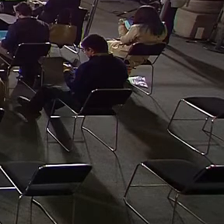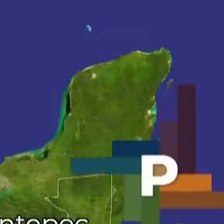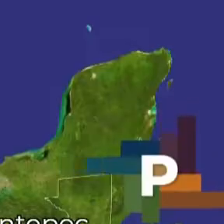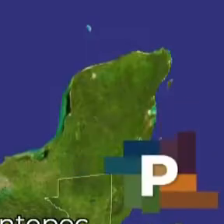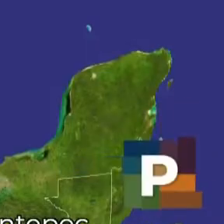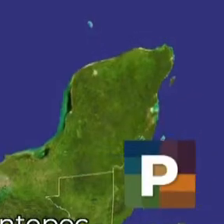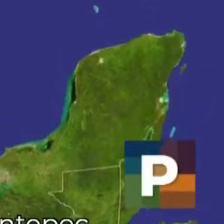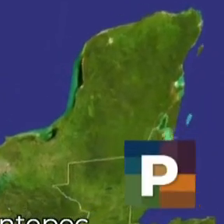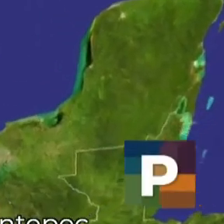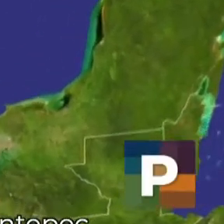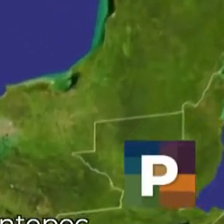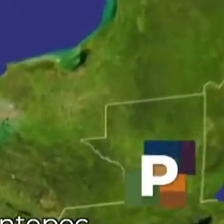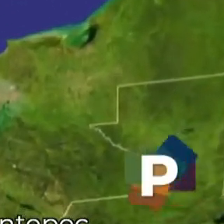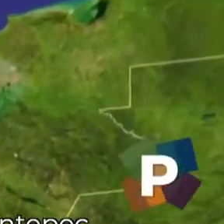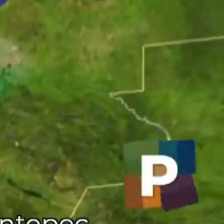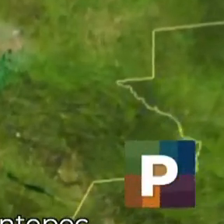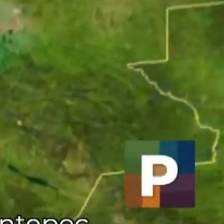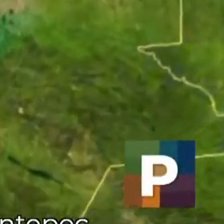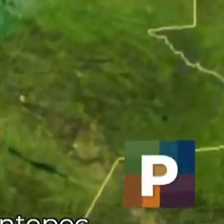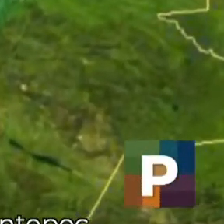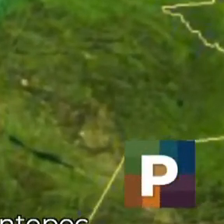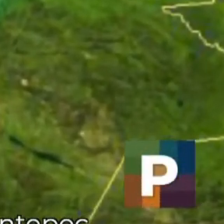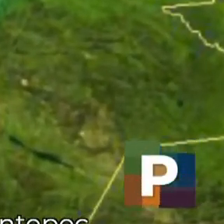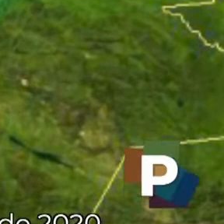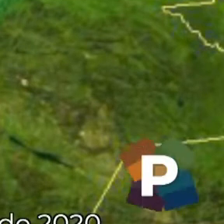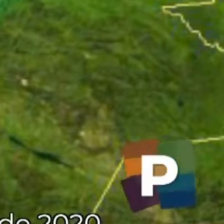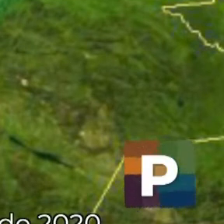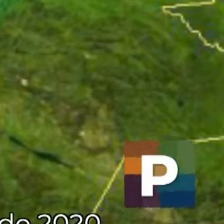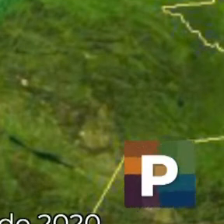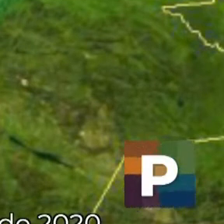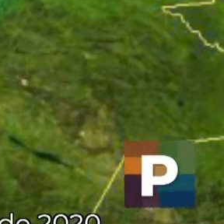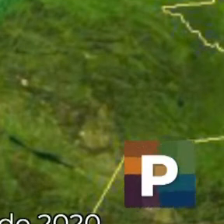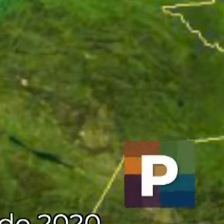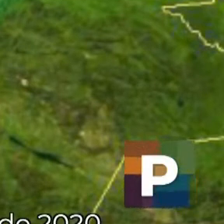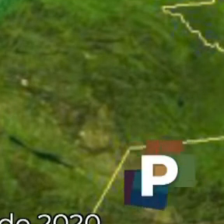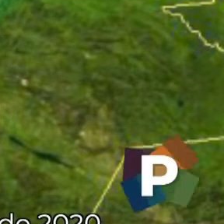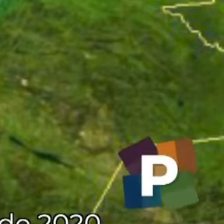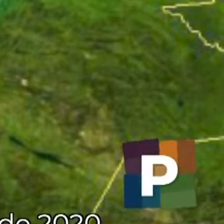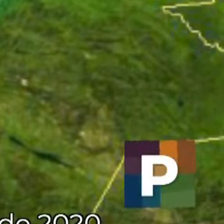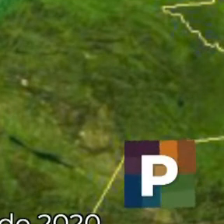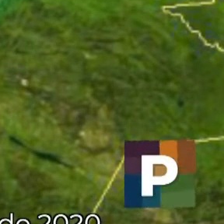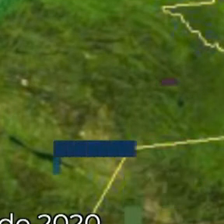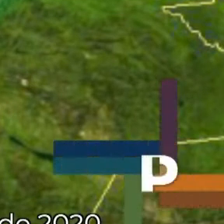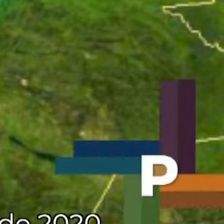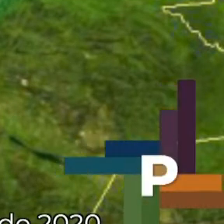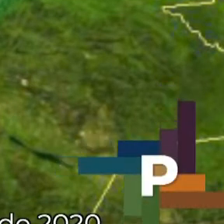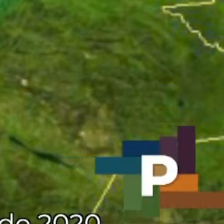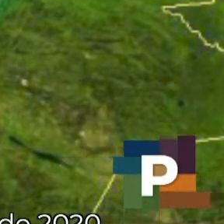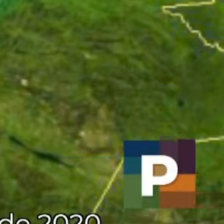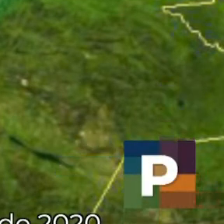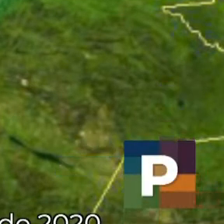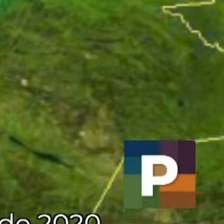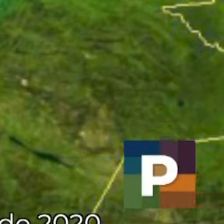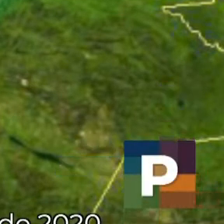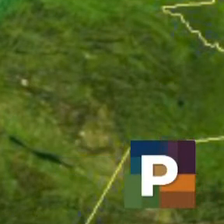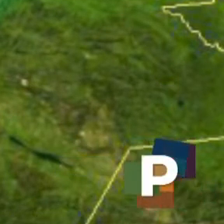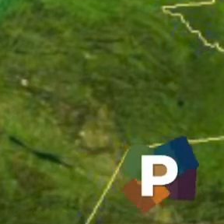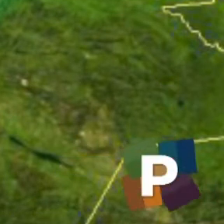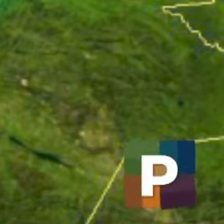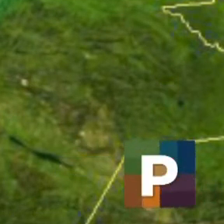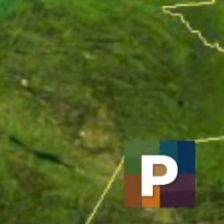El Corredor Interoceánico del Istmo de Tehuantepec informa el avance de obras a 23 de noviembre de 2020.